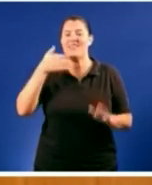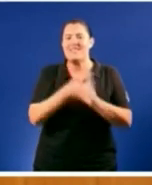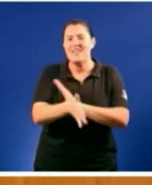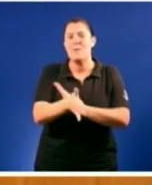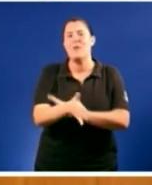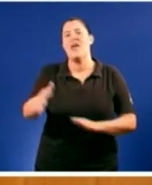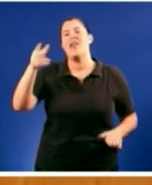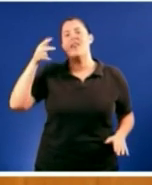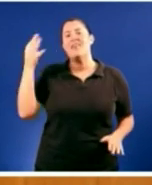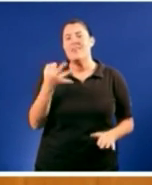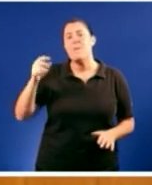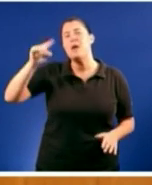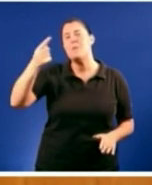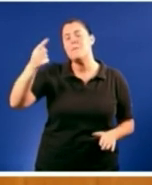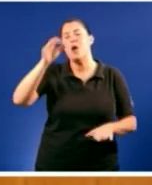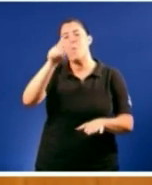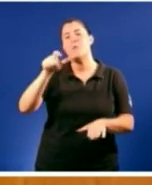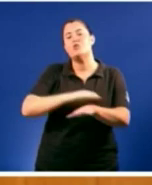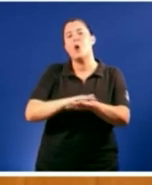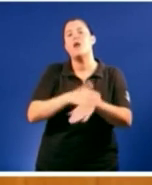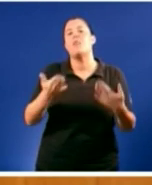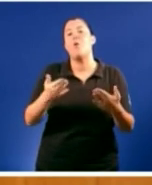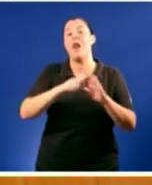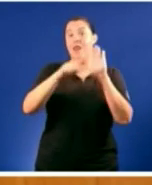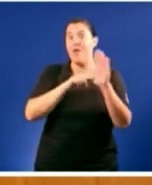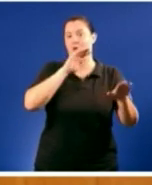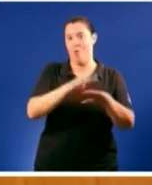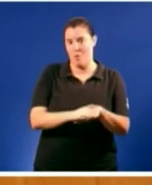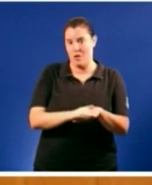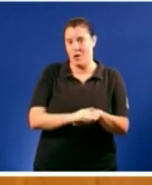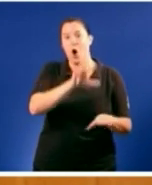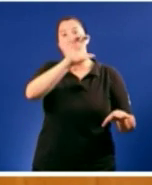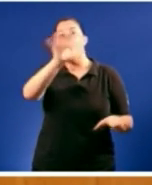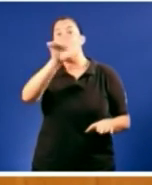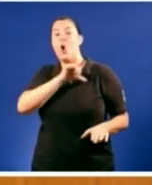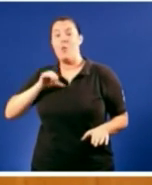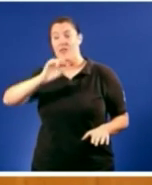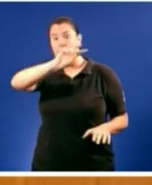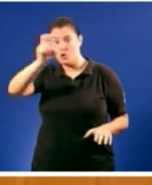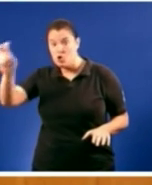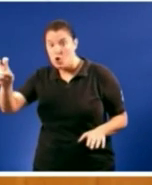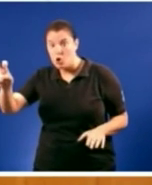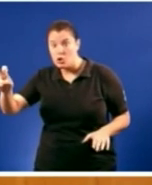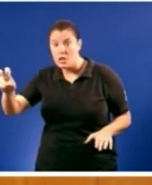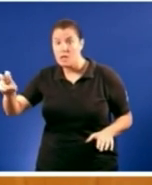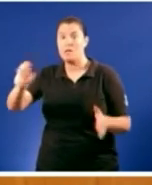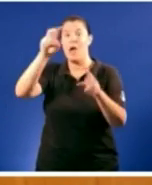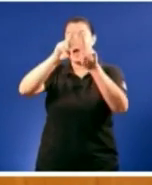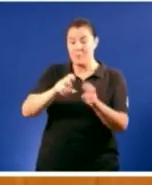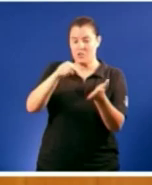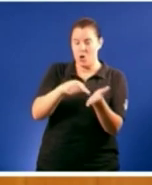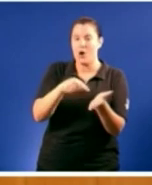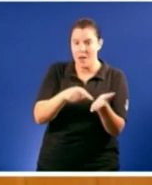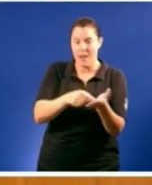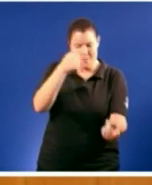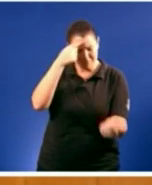cumprir a lei. Outras comunidades reclaman a revisión e concretan as súas propostas en unha cuestión que